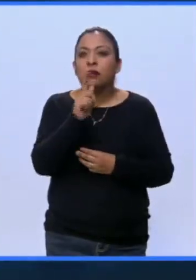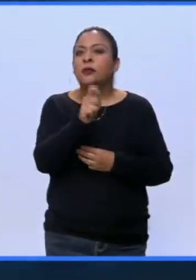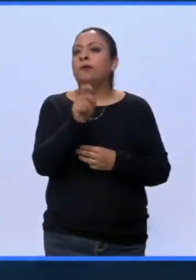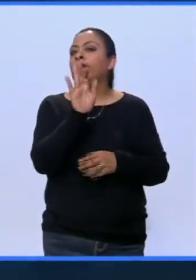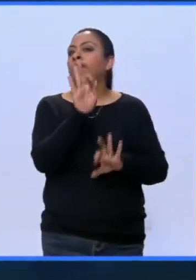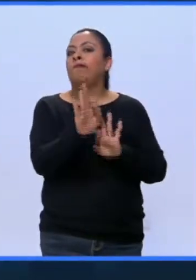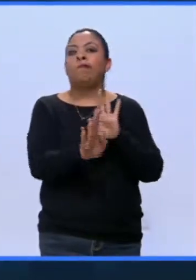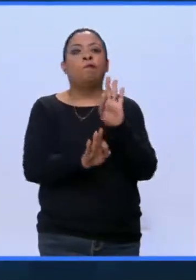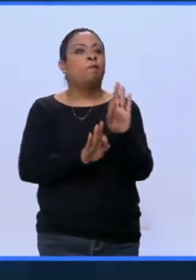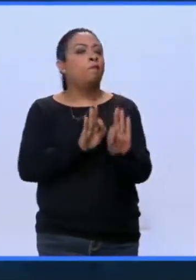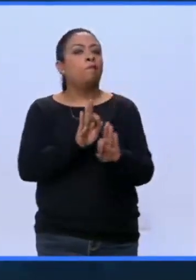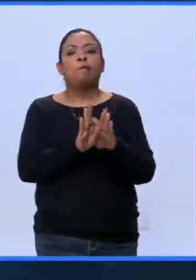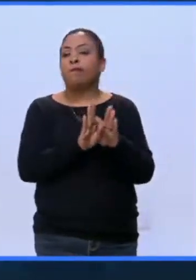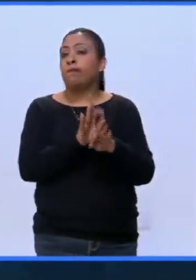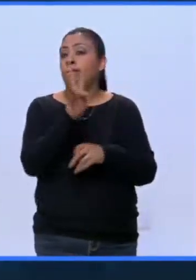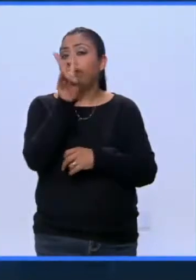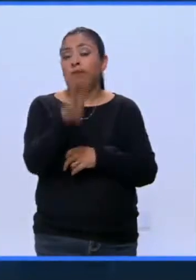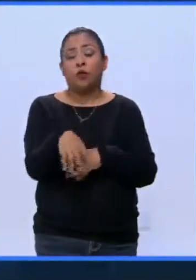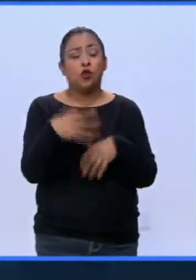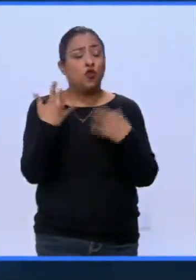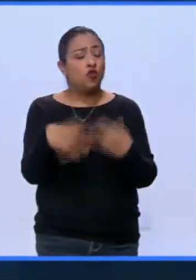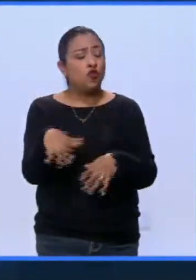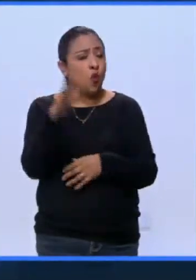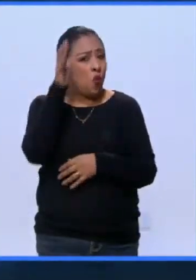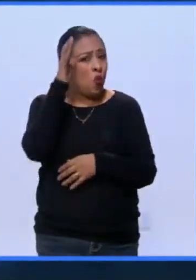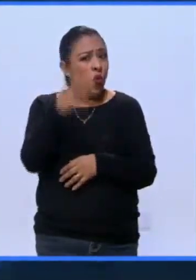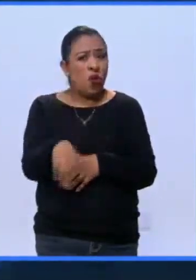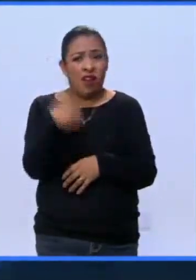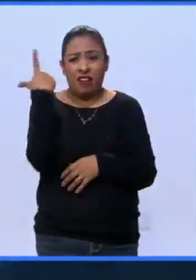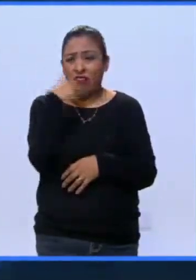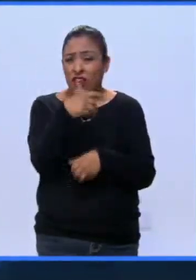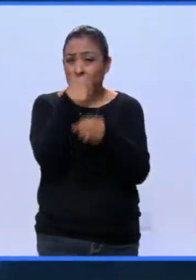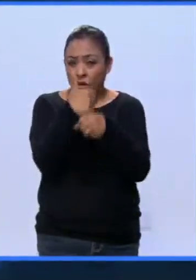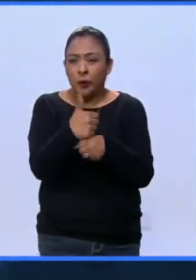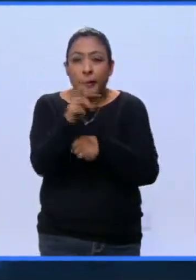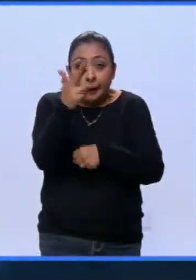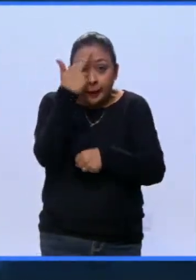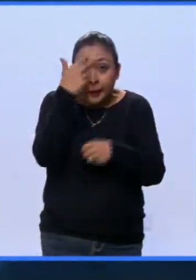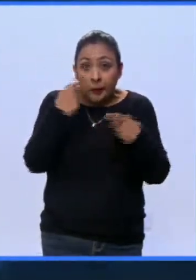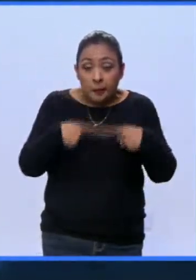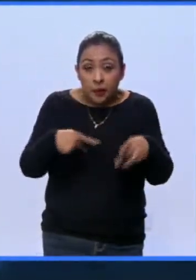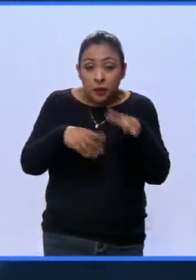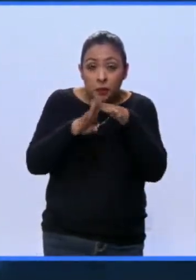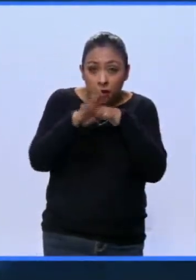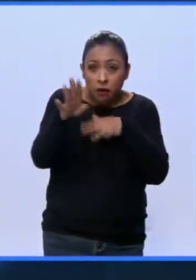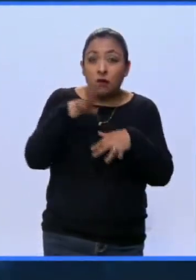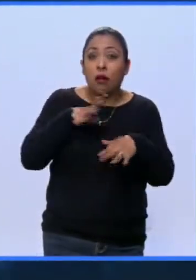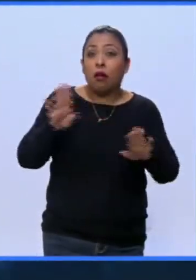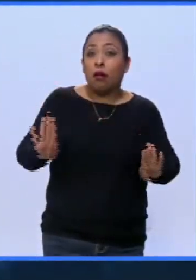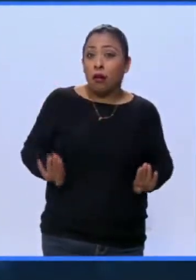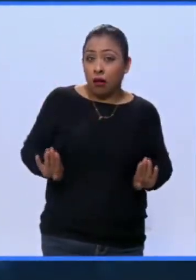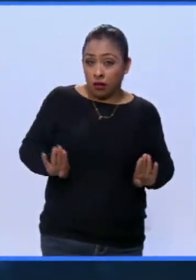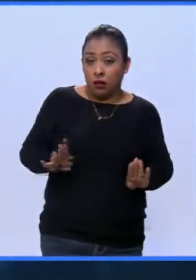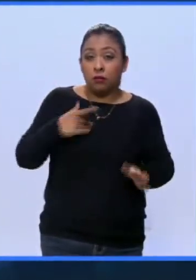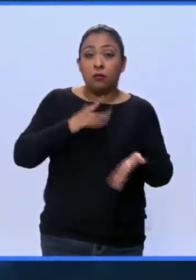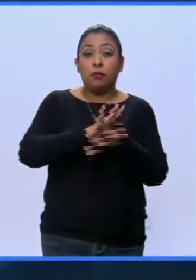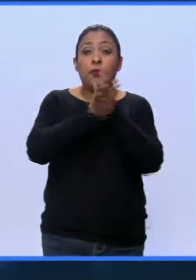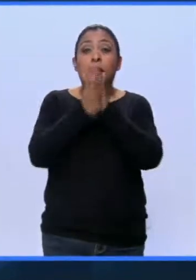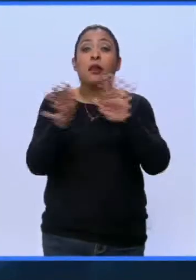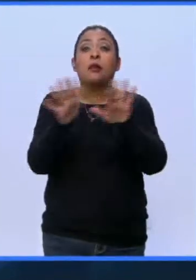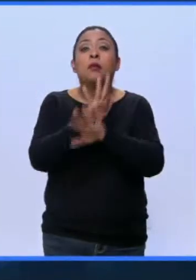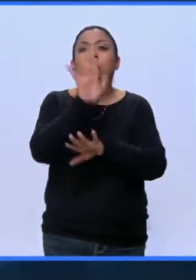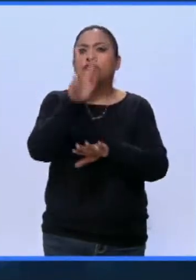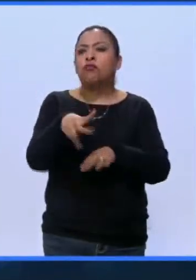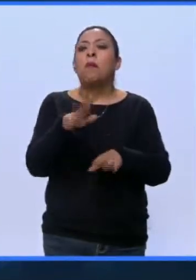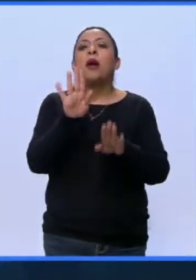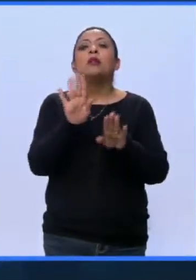trato particularmente cruel? Recuerden que los migrantes cumplen algunas características que los convierten en las víctimas